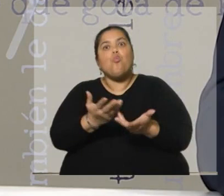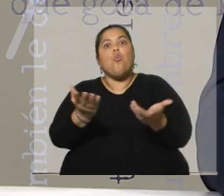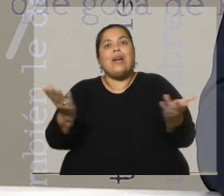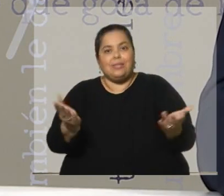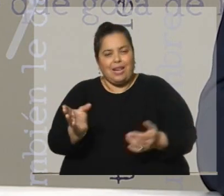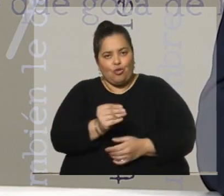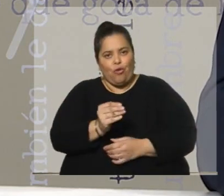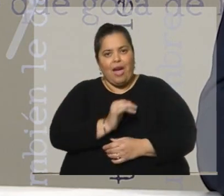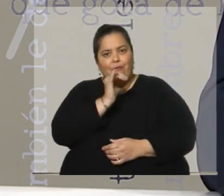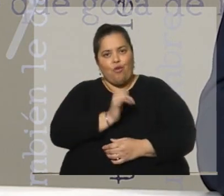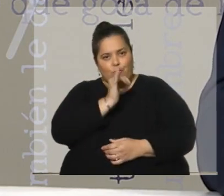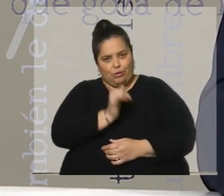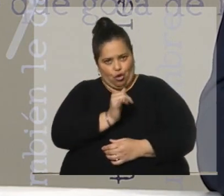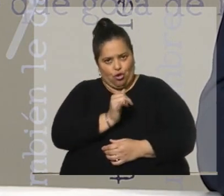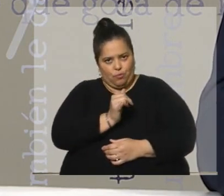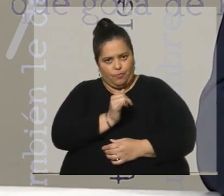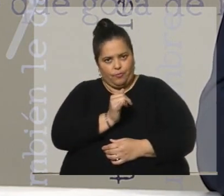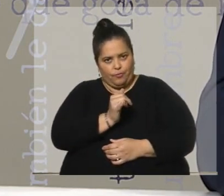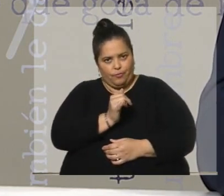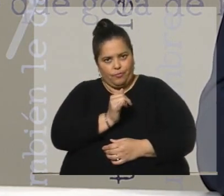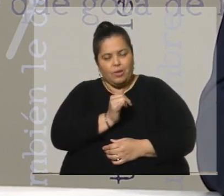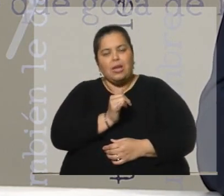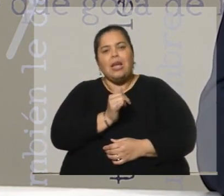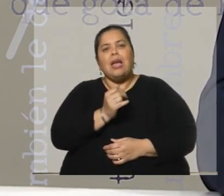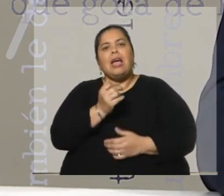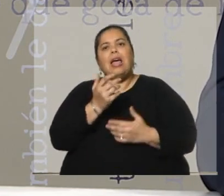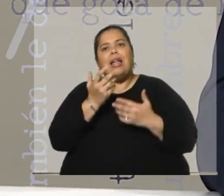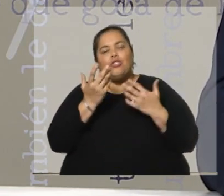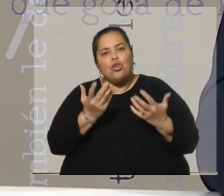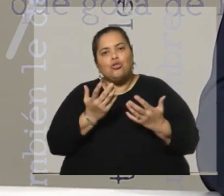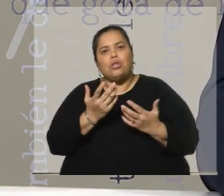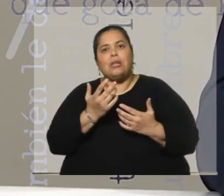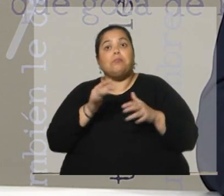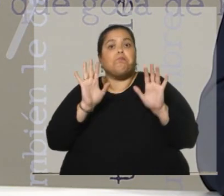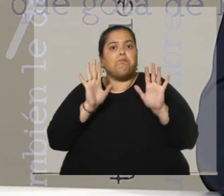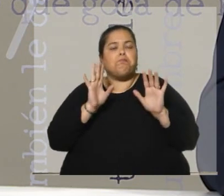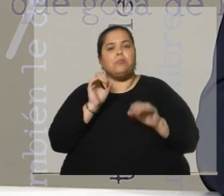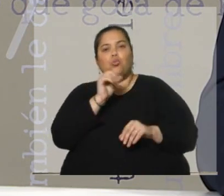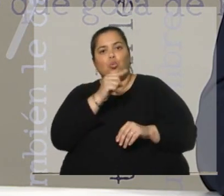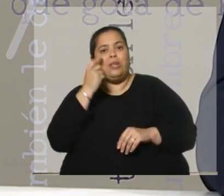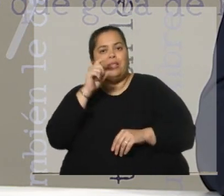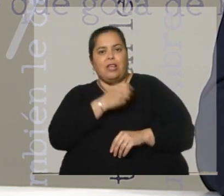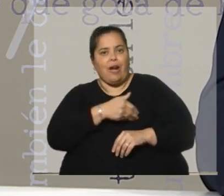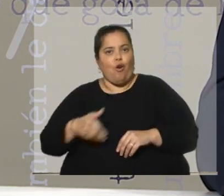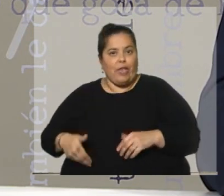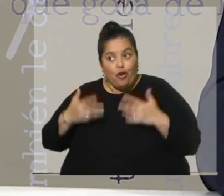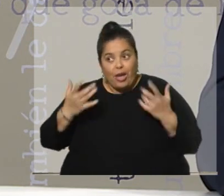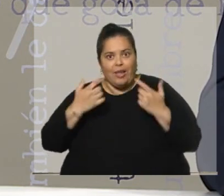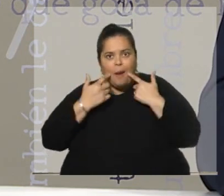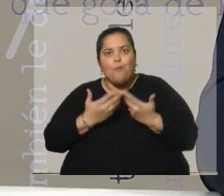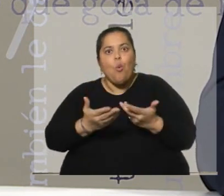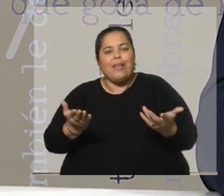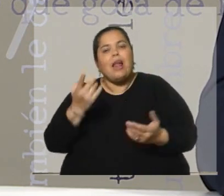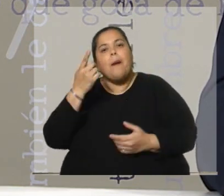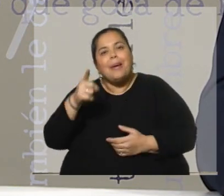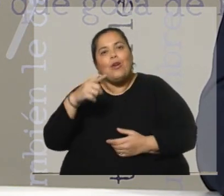elogiando el hecho de cómo lo están haciendo, en todo caso en iniciativa del gobierno. Pero es importante que la